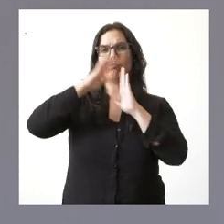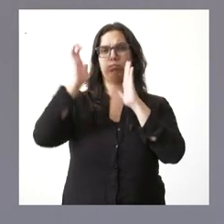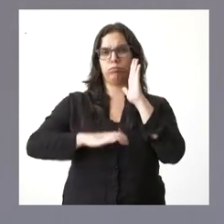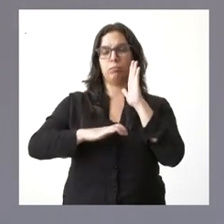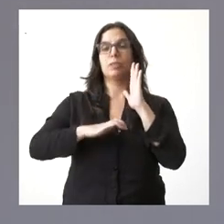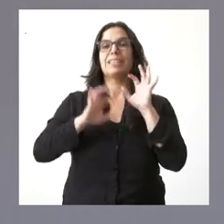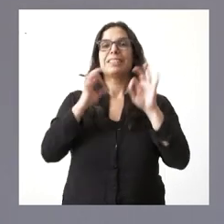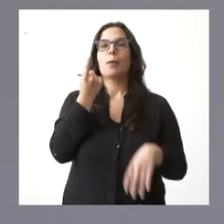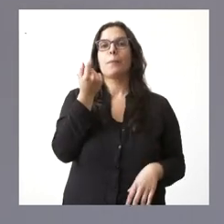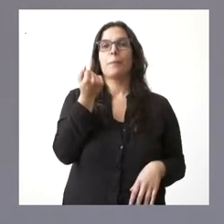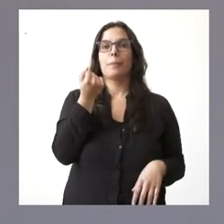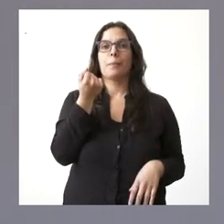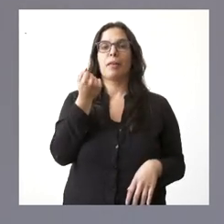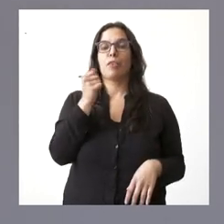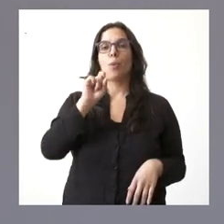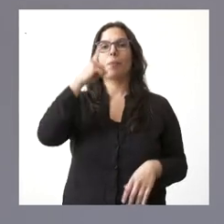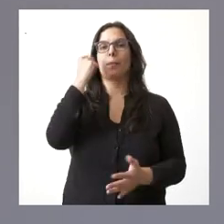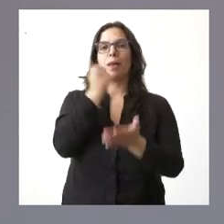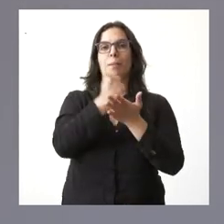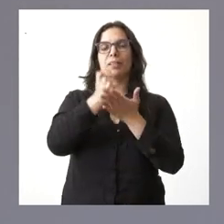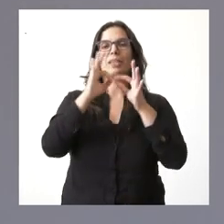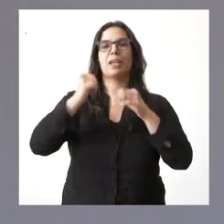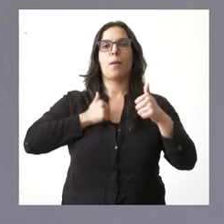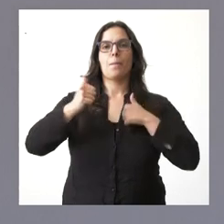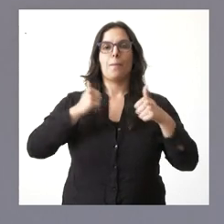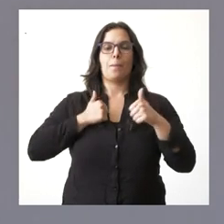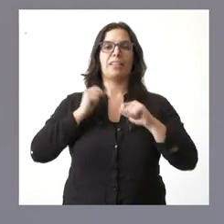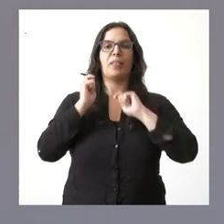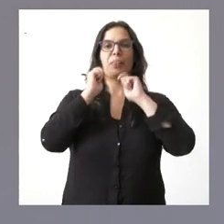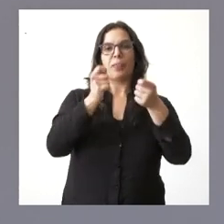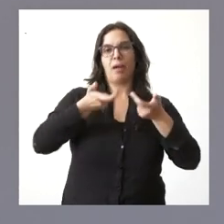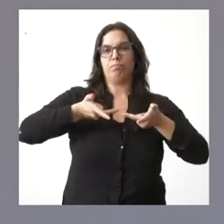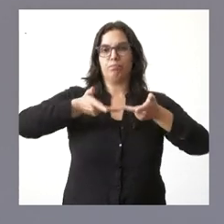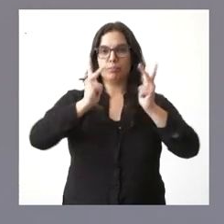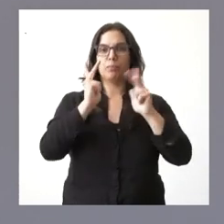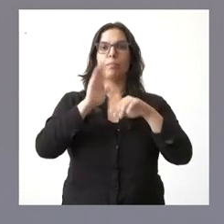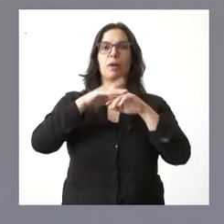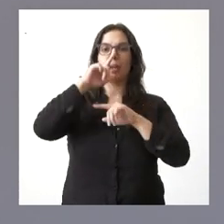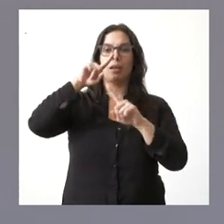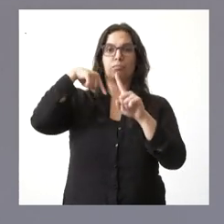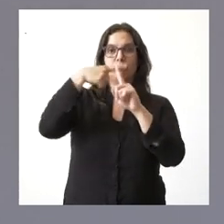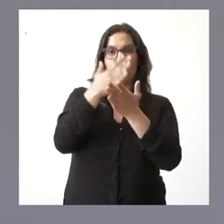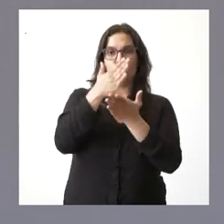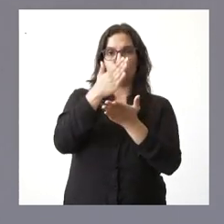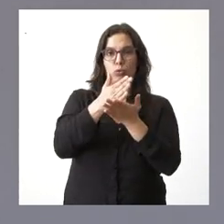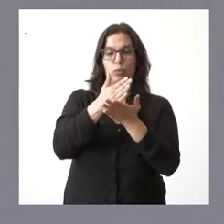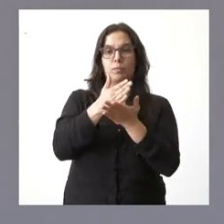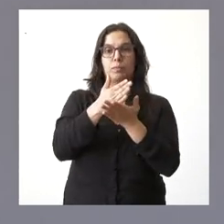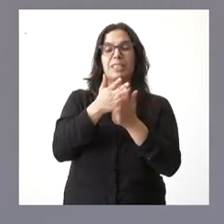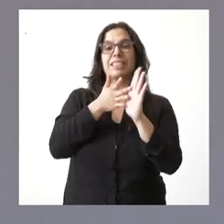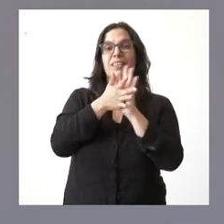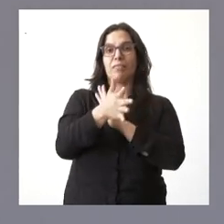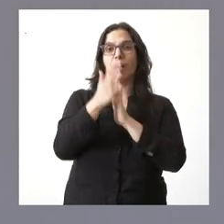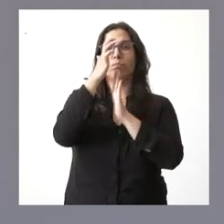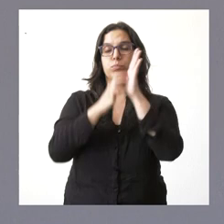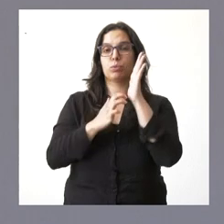precios de las primeras matrículas del máster habilitante para el próximo curso. Esto va a suponer una